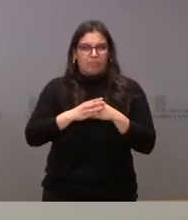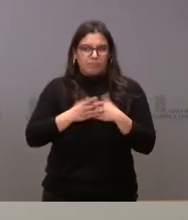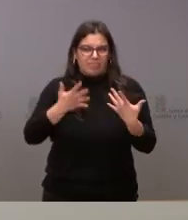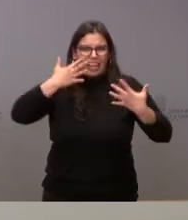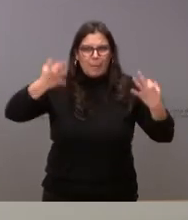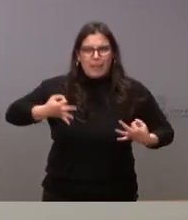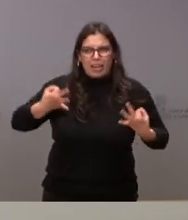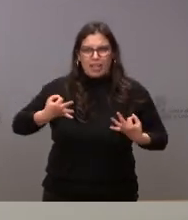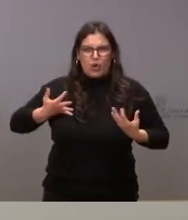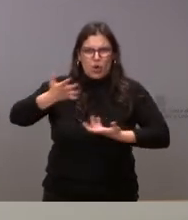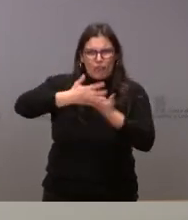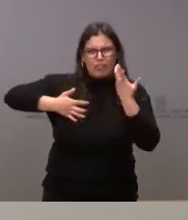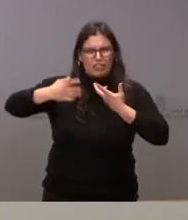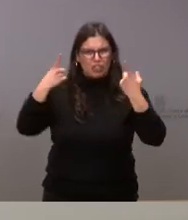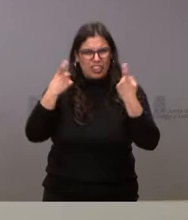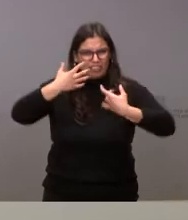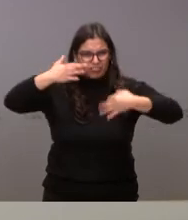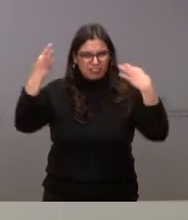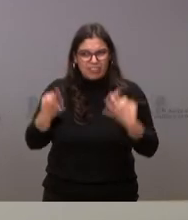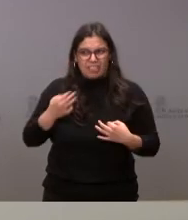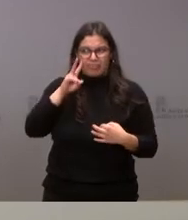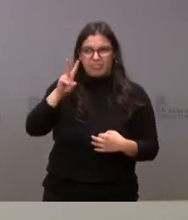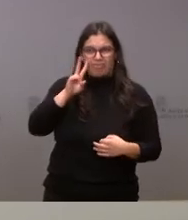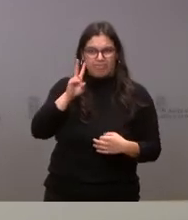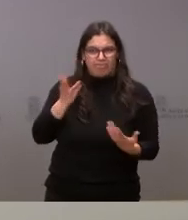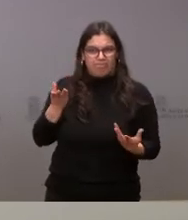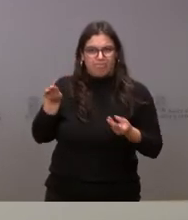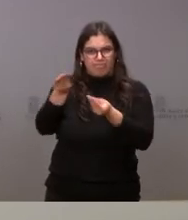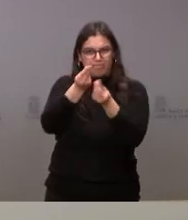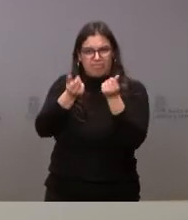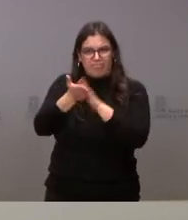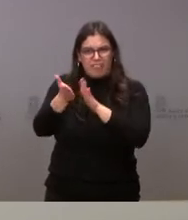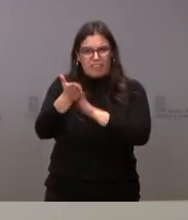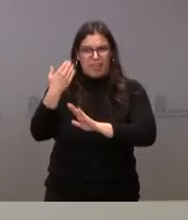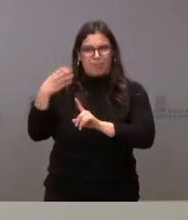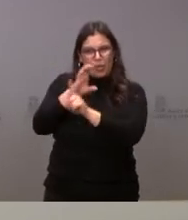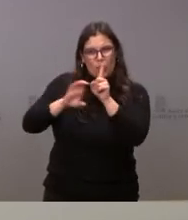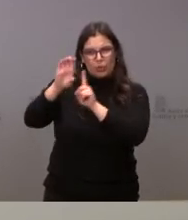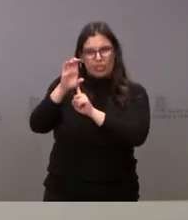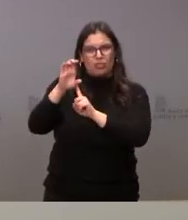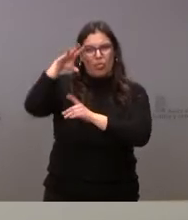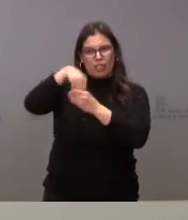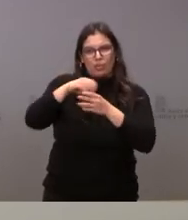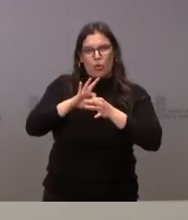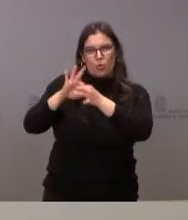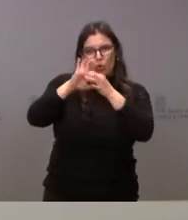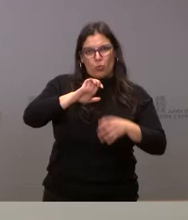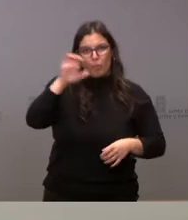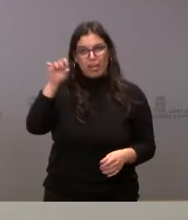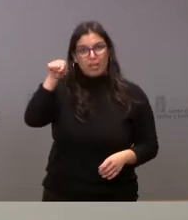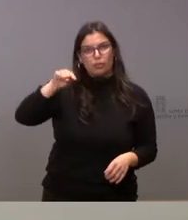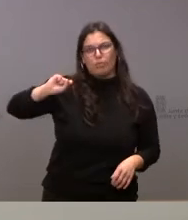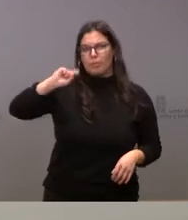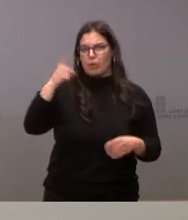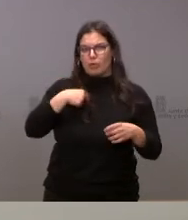riesgo de conflicto bélico en el que estamos inmersos en el contexto de la Unión Europea. Es el primer mensaje que les quería